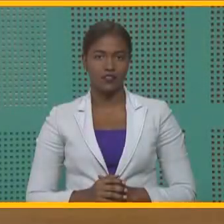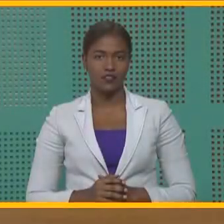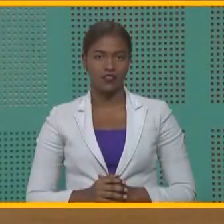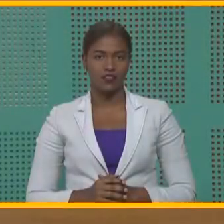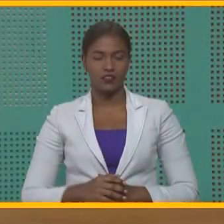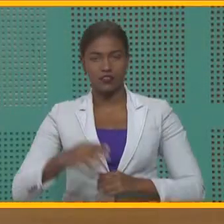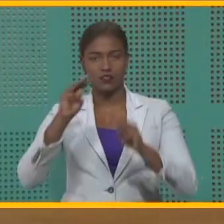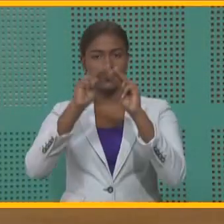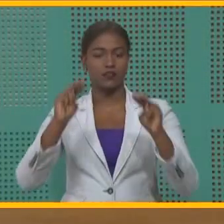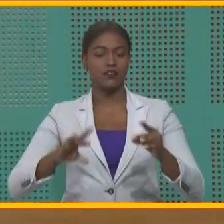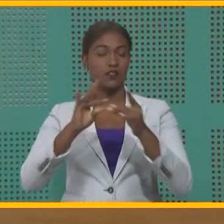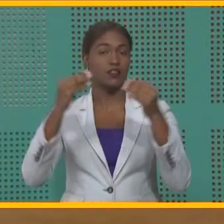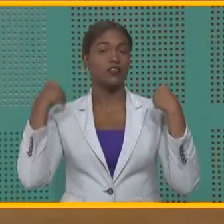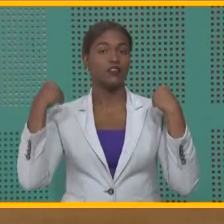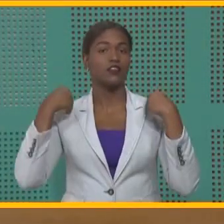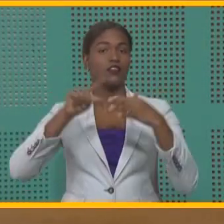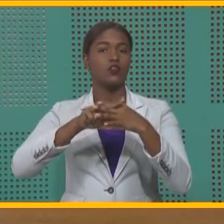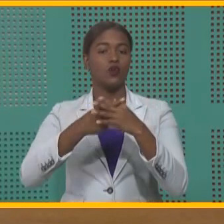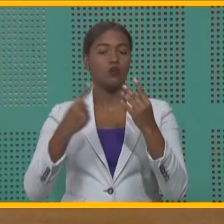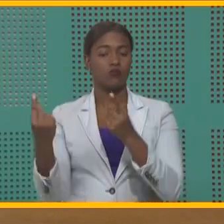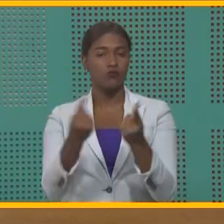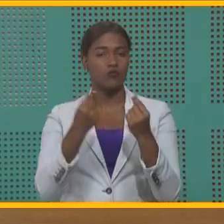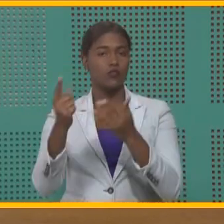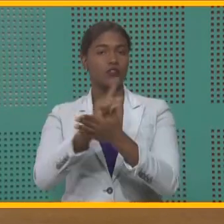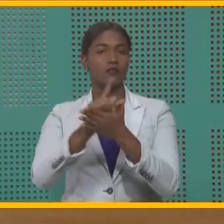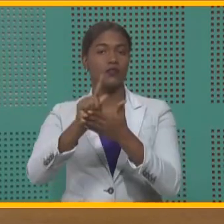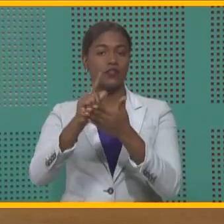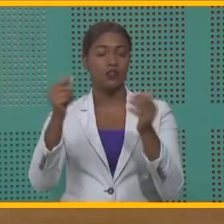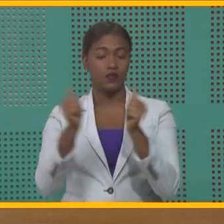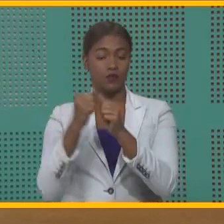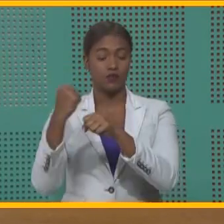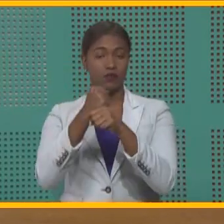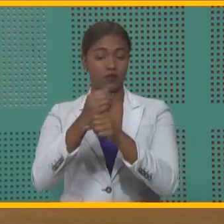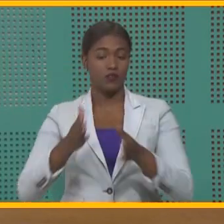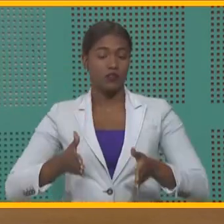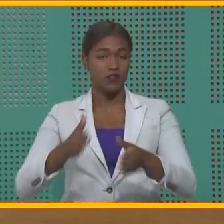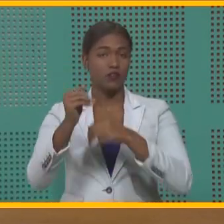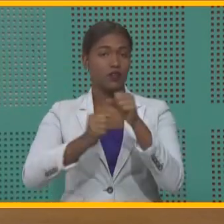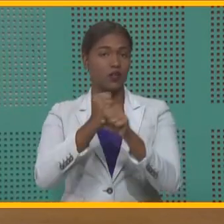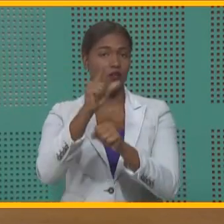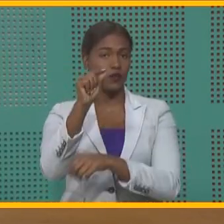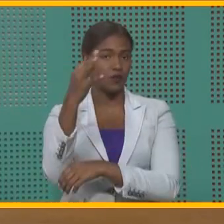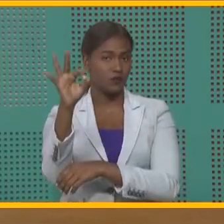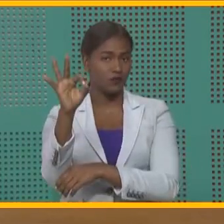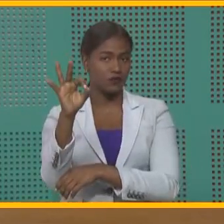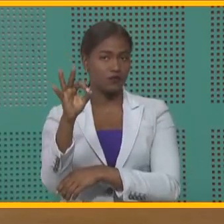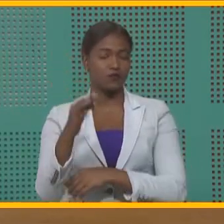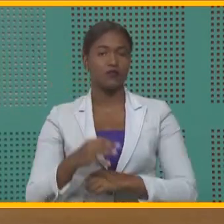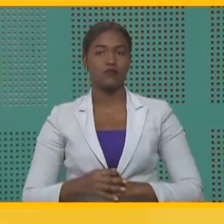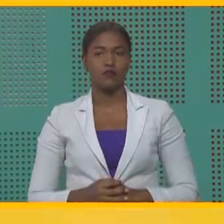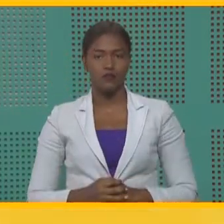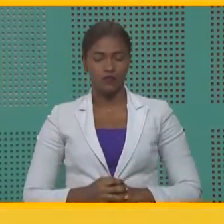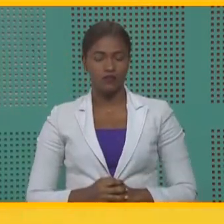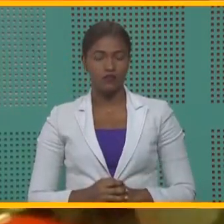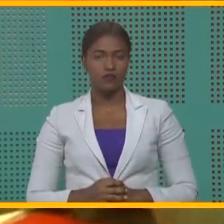El Ministerio de Salud inicia actividades de la Semana de la Seguridad Vía al 2019. Además de esto,